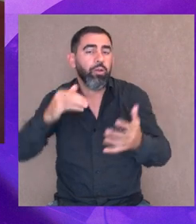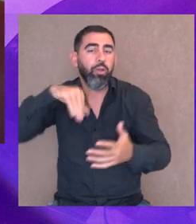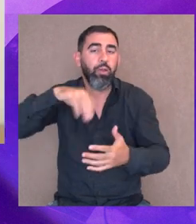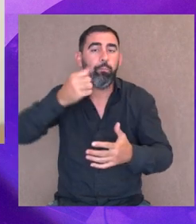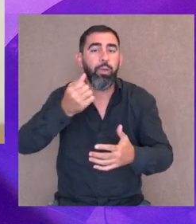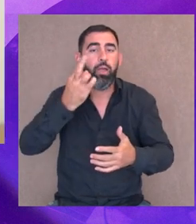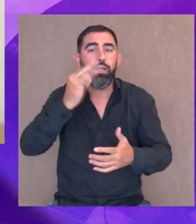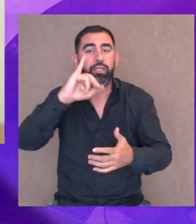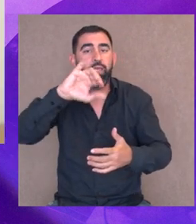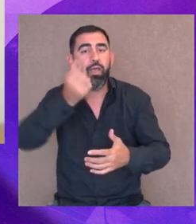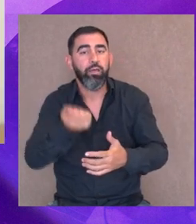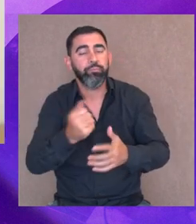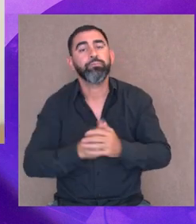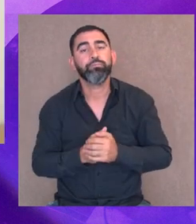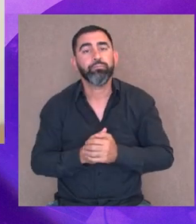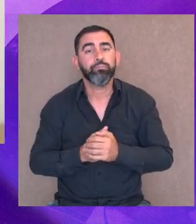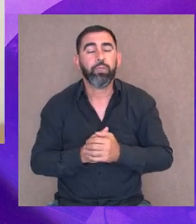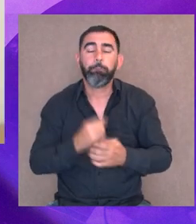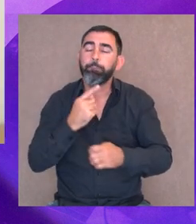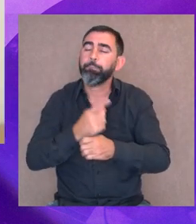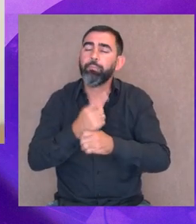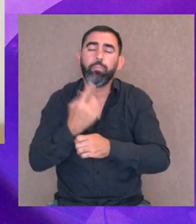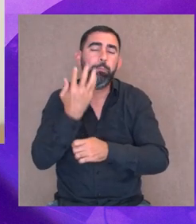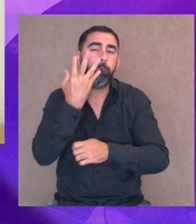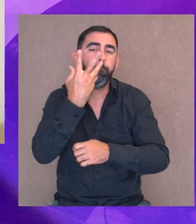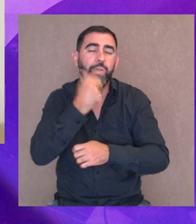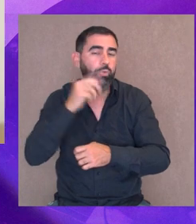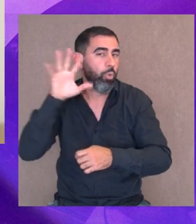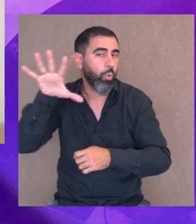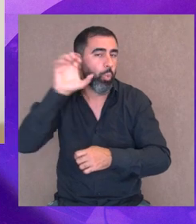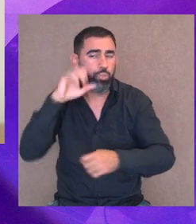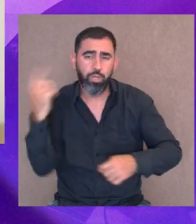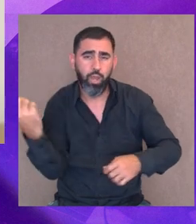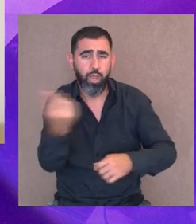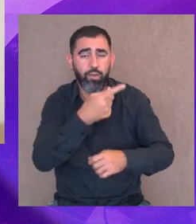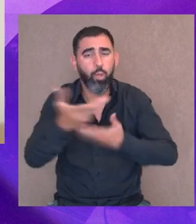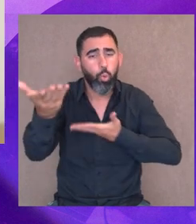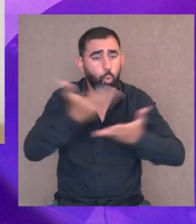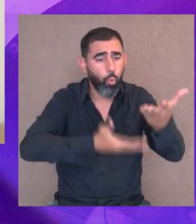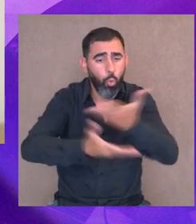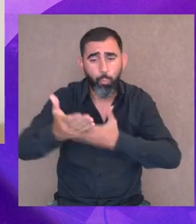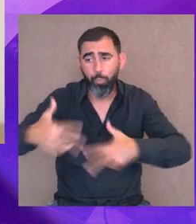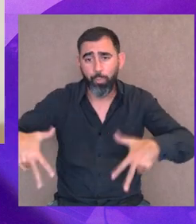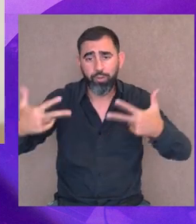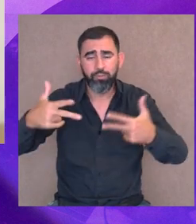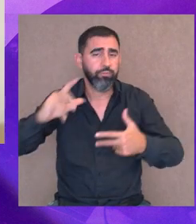María. Ay, primero me encantó escucharlas, me encantó compartir este